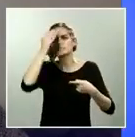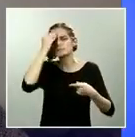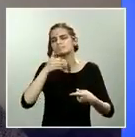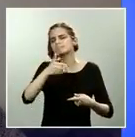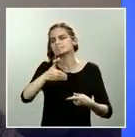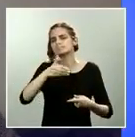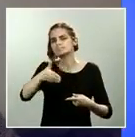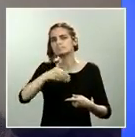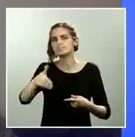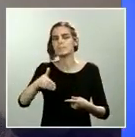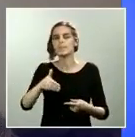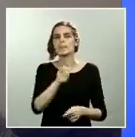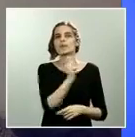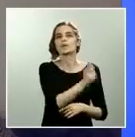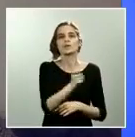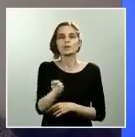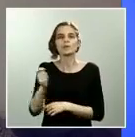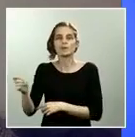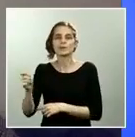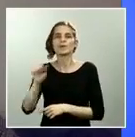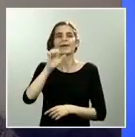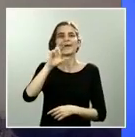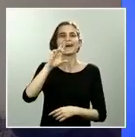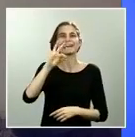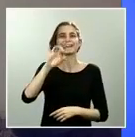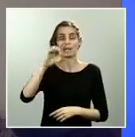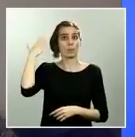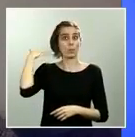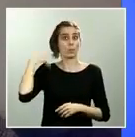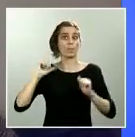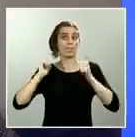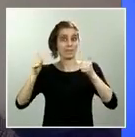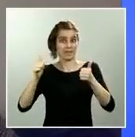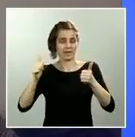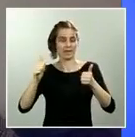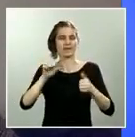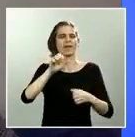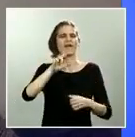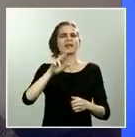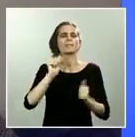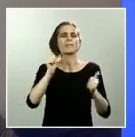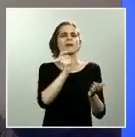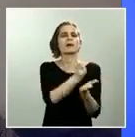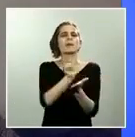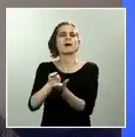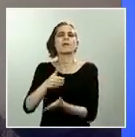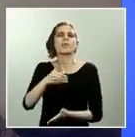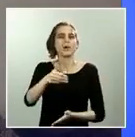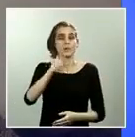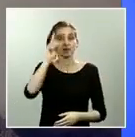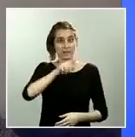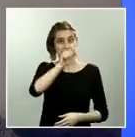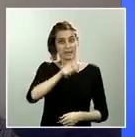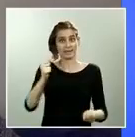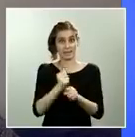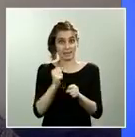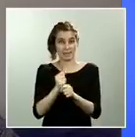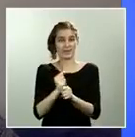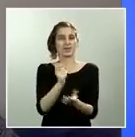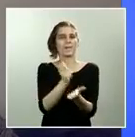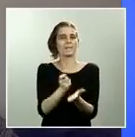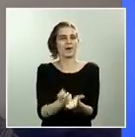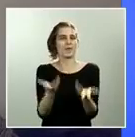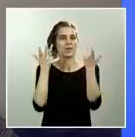los ERTE abiertos en su día y también si se va a agilizar de alguna forma el pago a los trabajadores. En segundo lugar llevamos 37